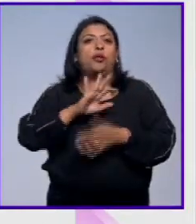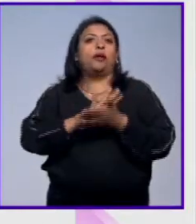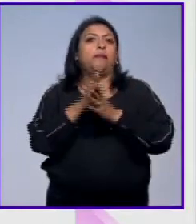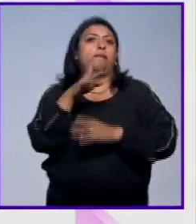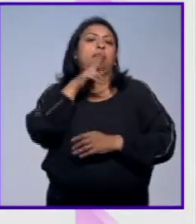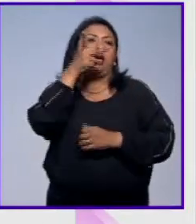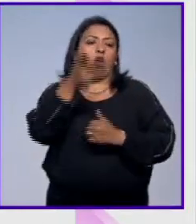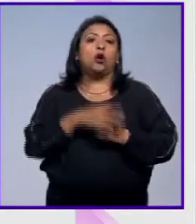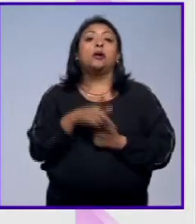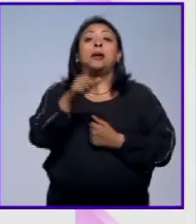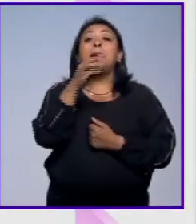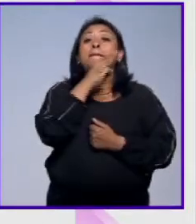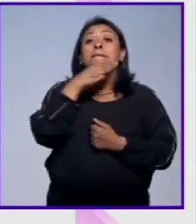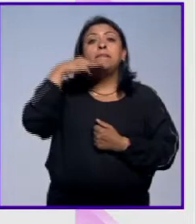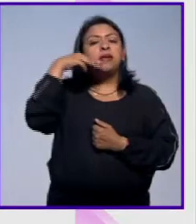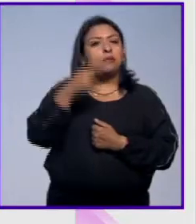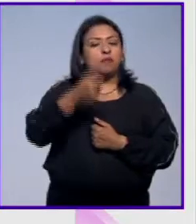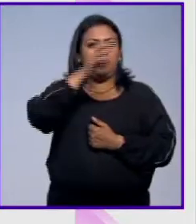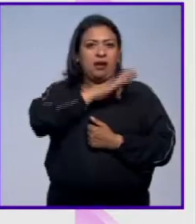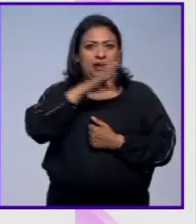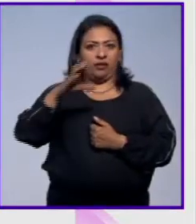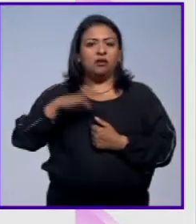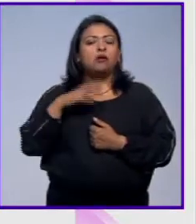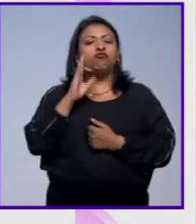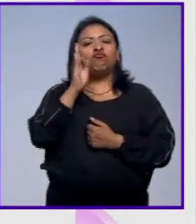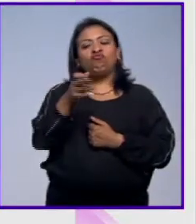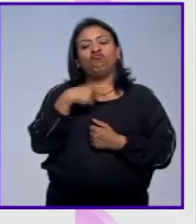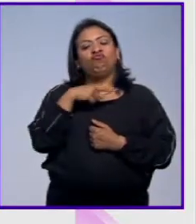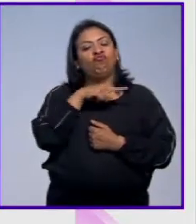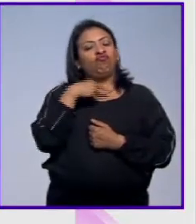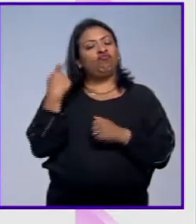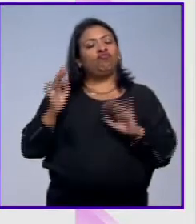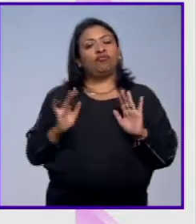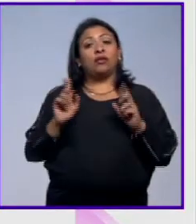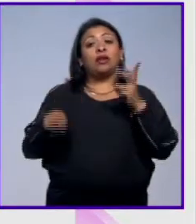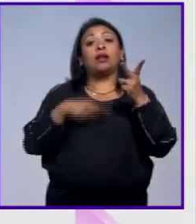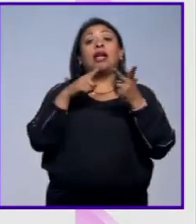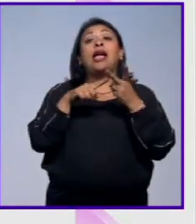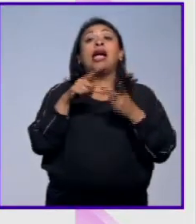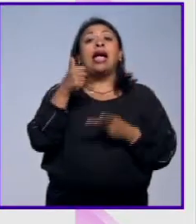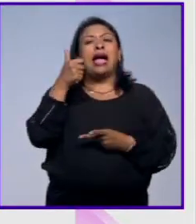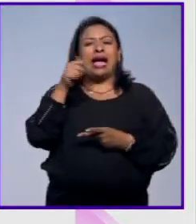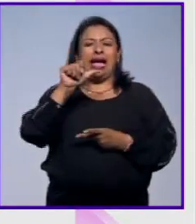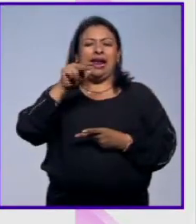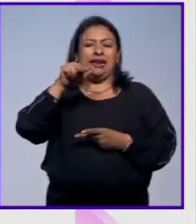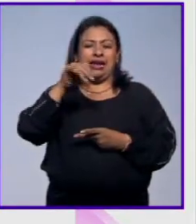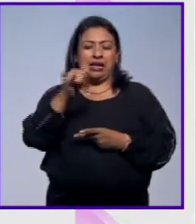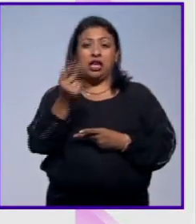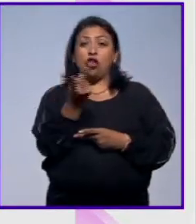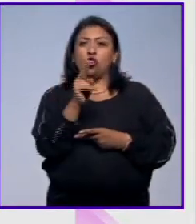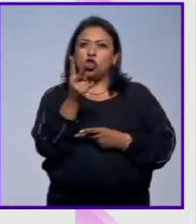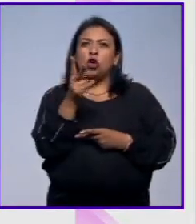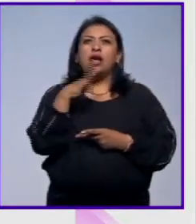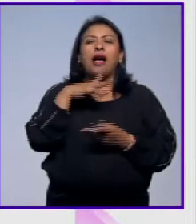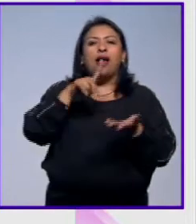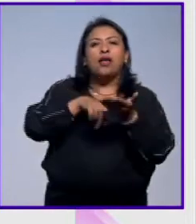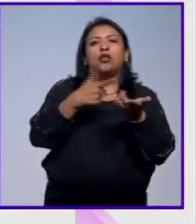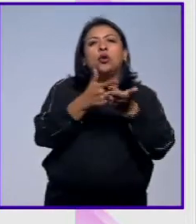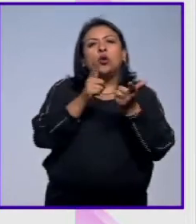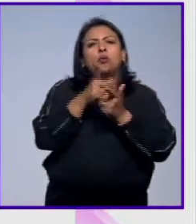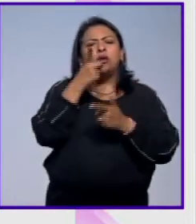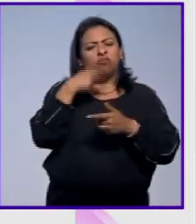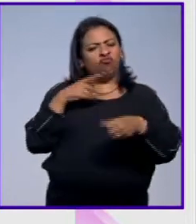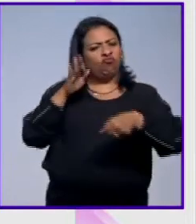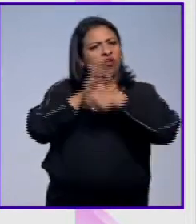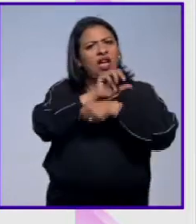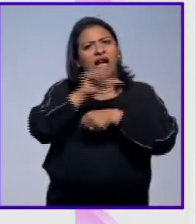José Antonio Meade es el primer candidato en aceptar la derrota le sigue Ricardo Anaya ambos ofrecen desde sus partidos luchar por el